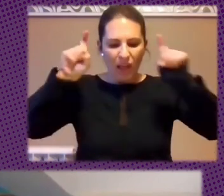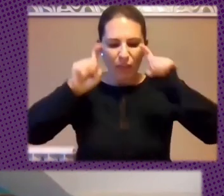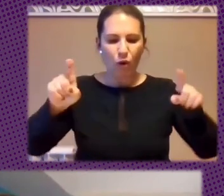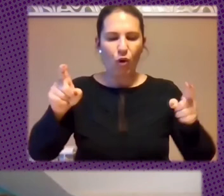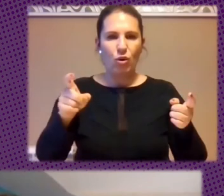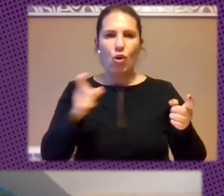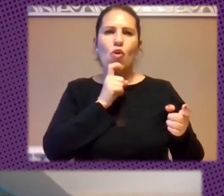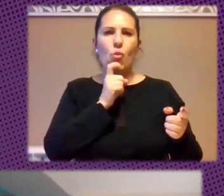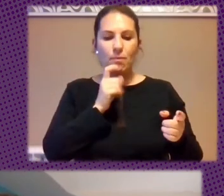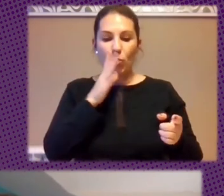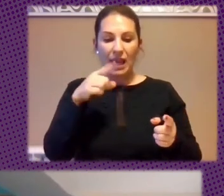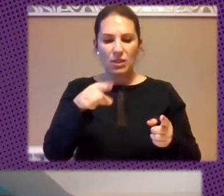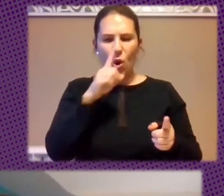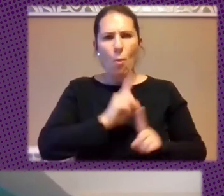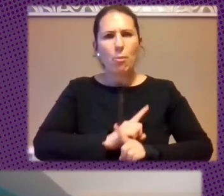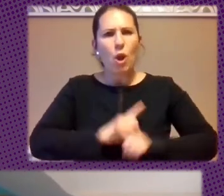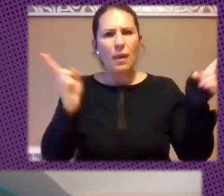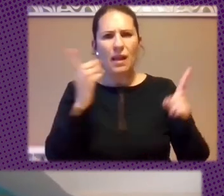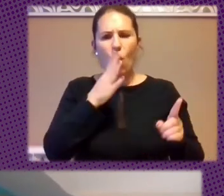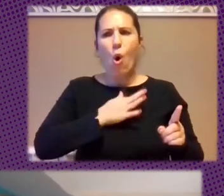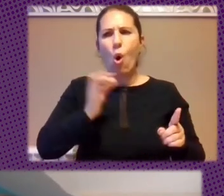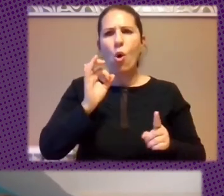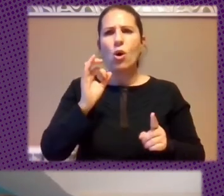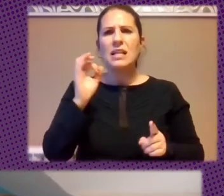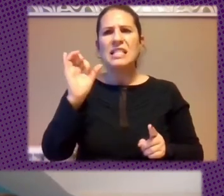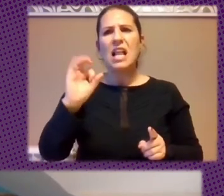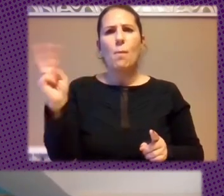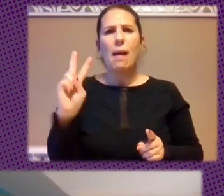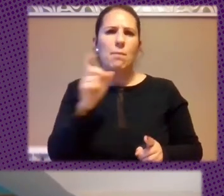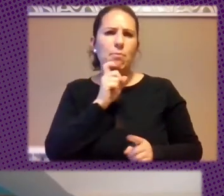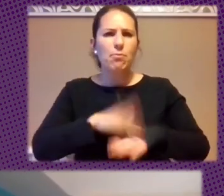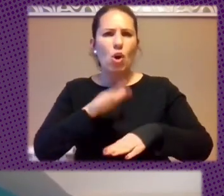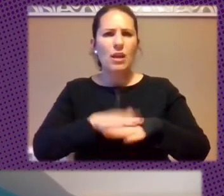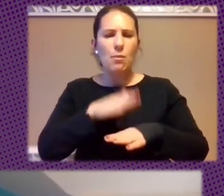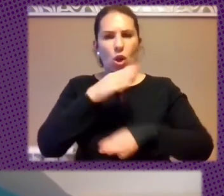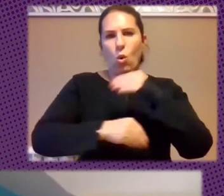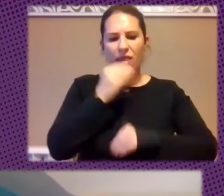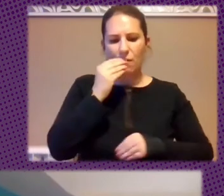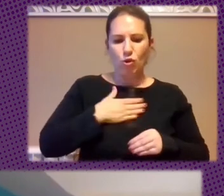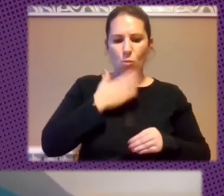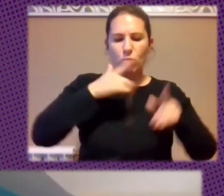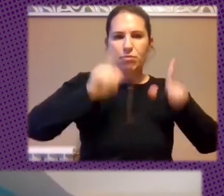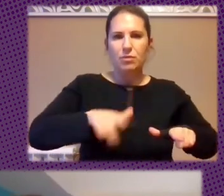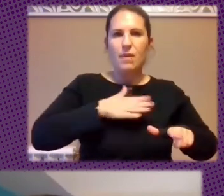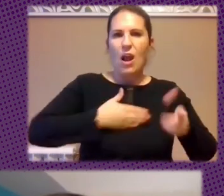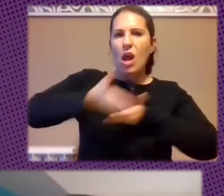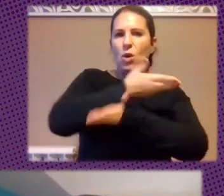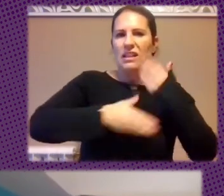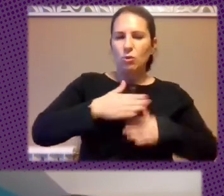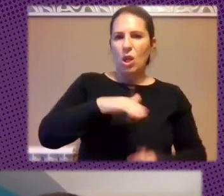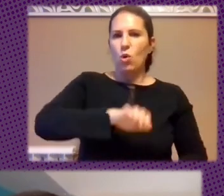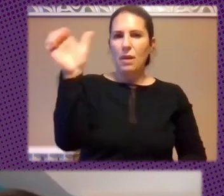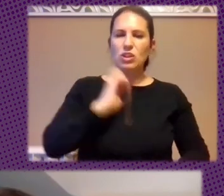Tienen Que Ser Proveídas Por Silicon Valley ¿Por Que No Hubs Desarrollo Colaborativos Europeos Regional